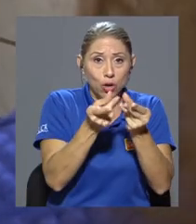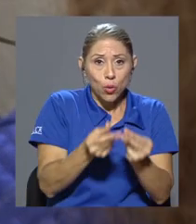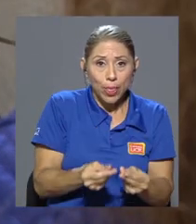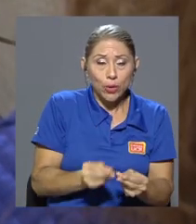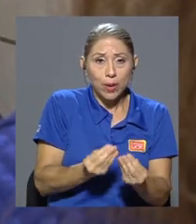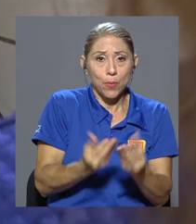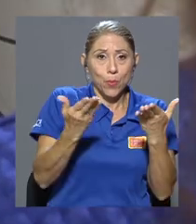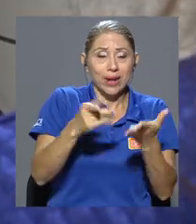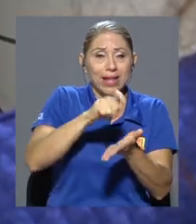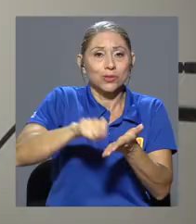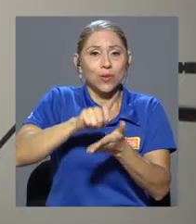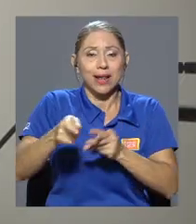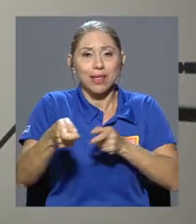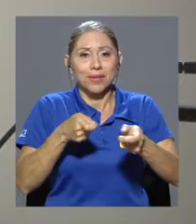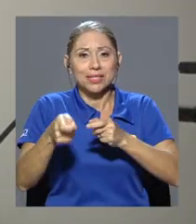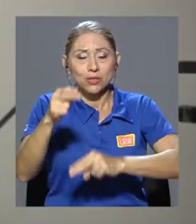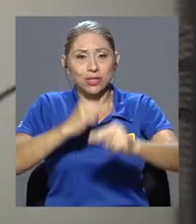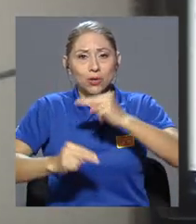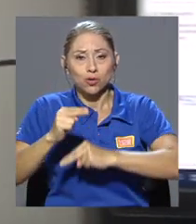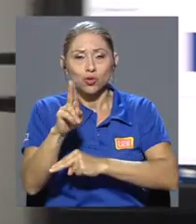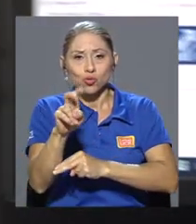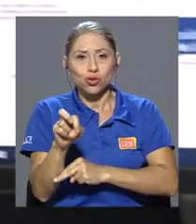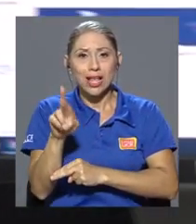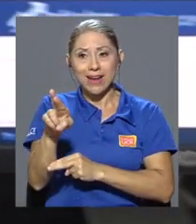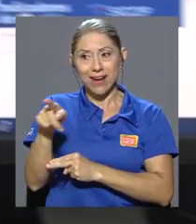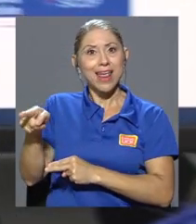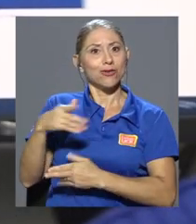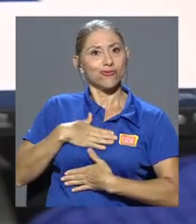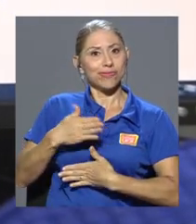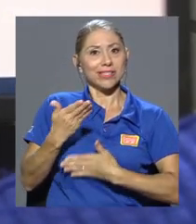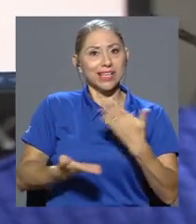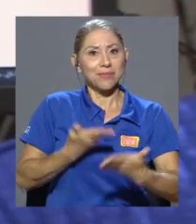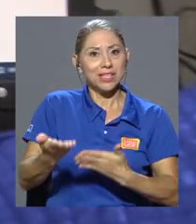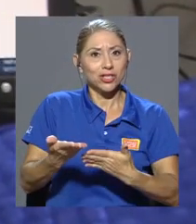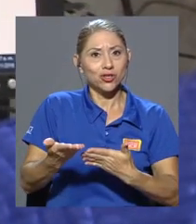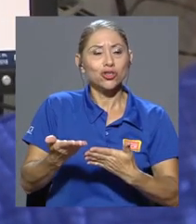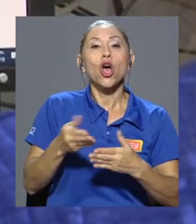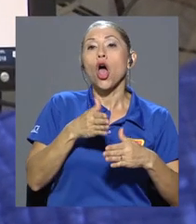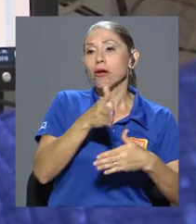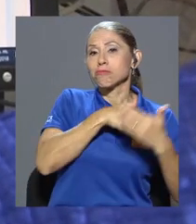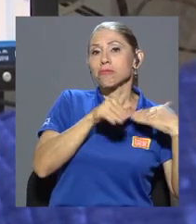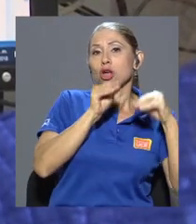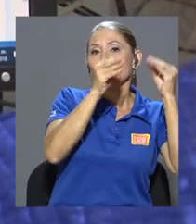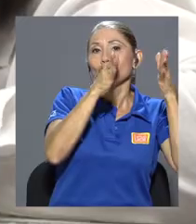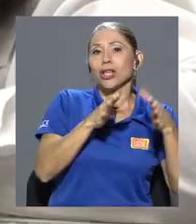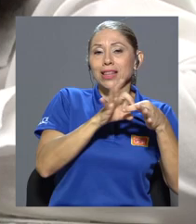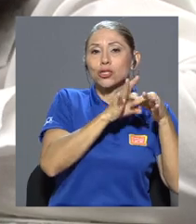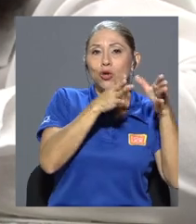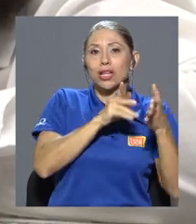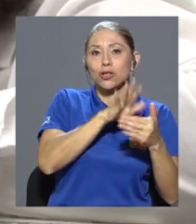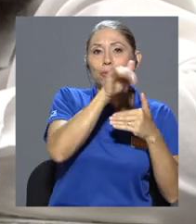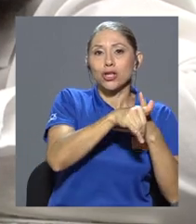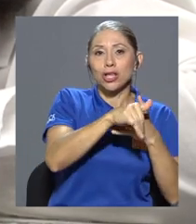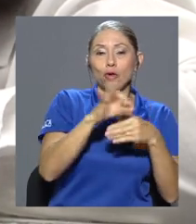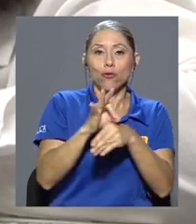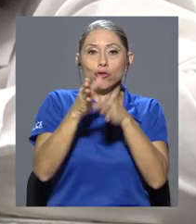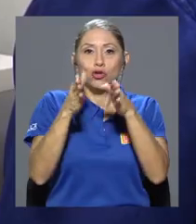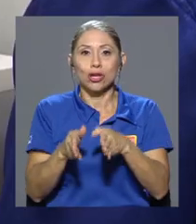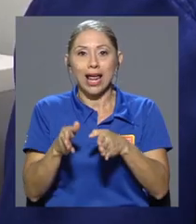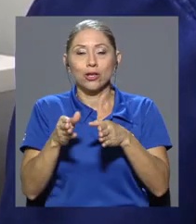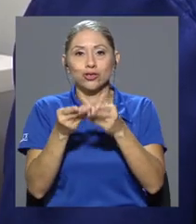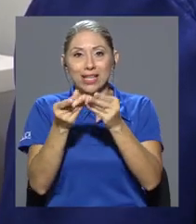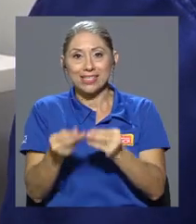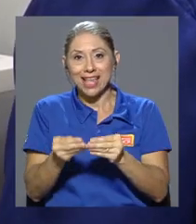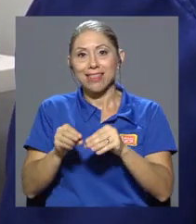de la Escuela de Administración de Negocios de la UCR brindan los servicios capacitados por docentes, coordinadores del proyecto y funcionarios del